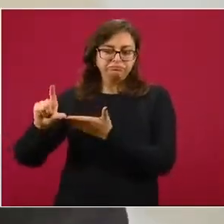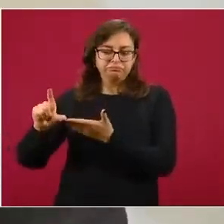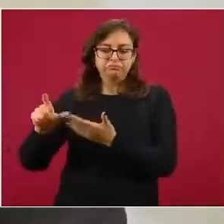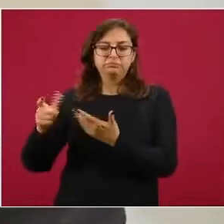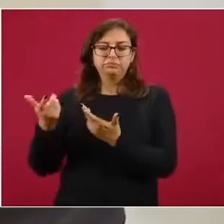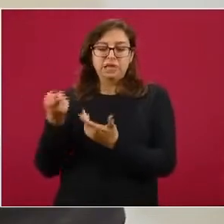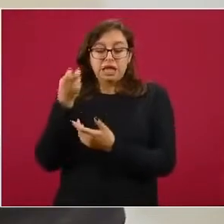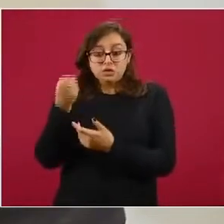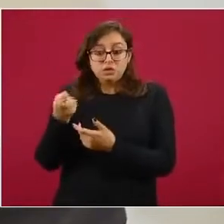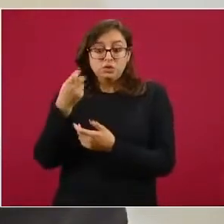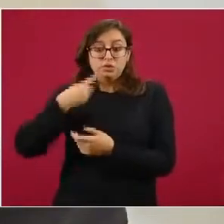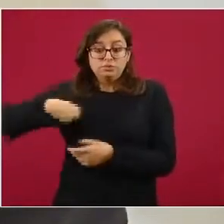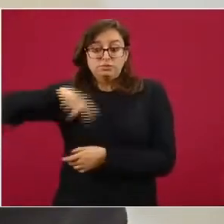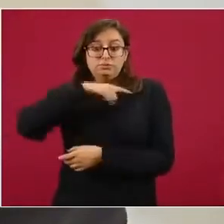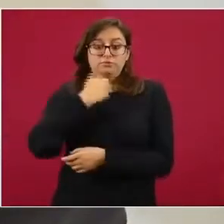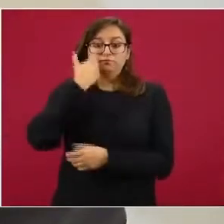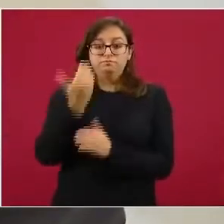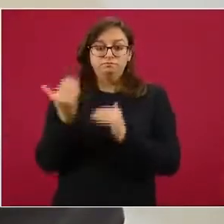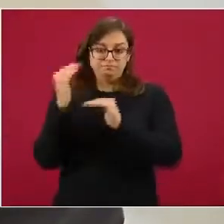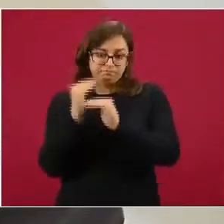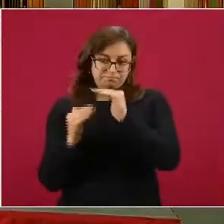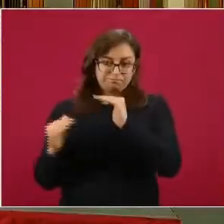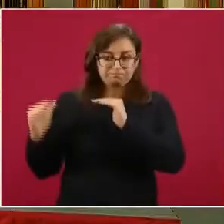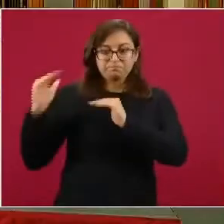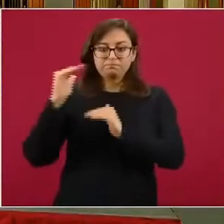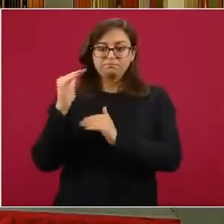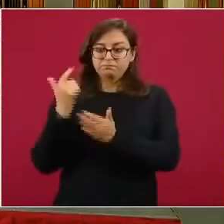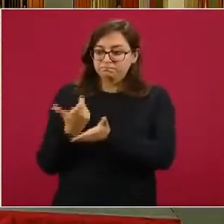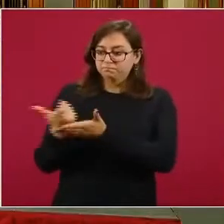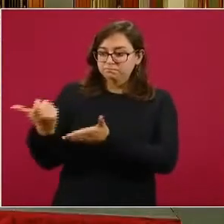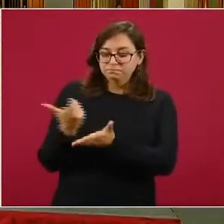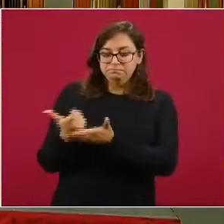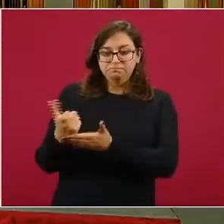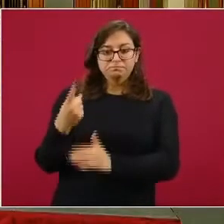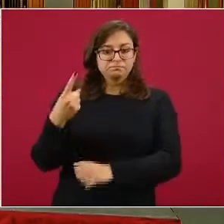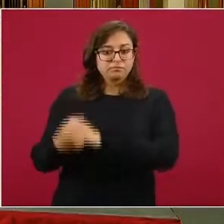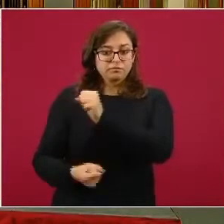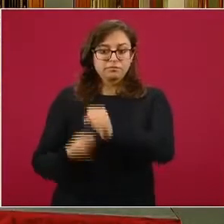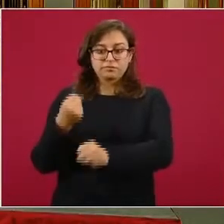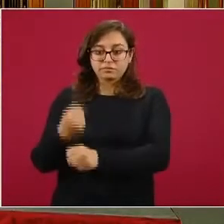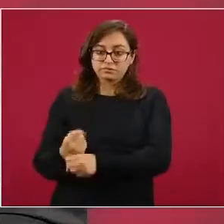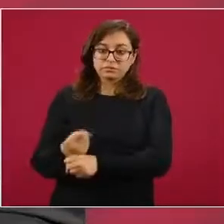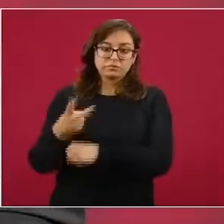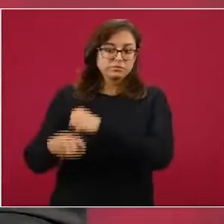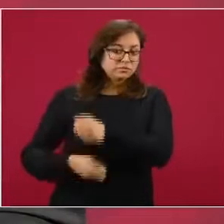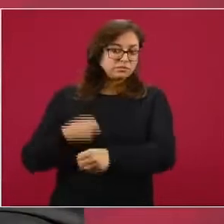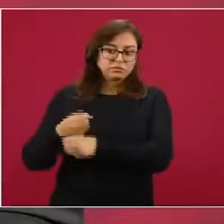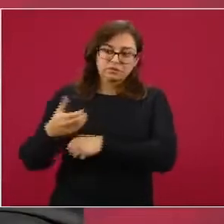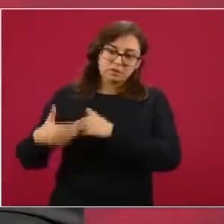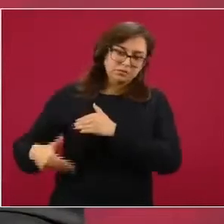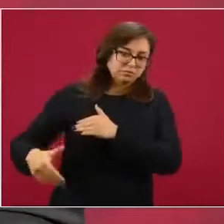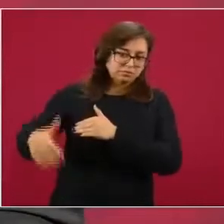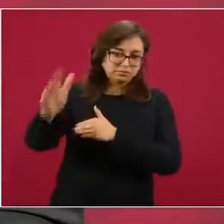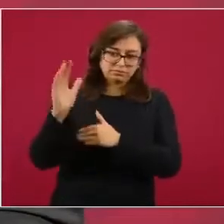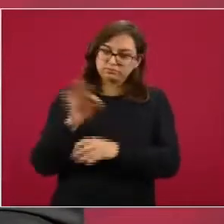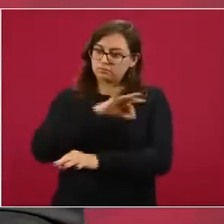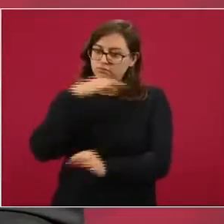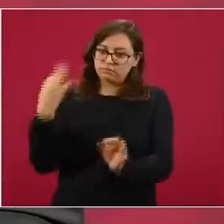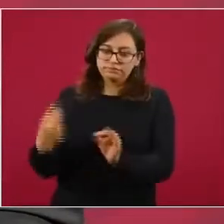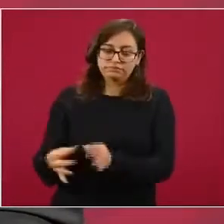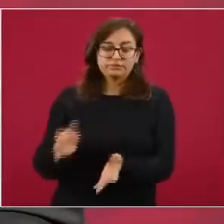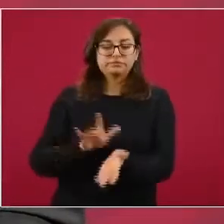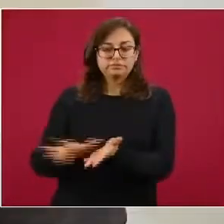subir el estándar de lo que se le paga a los residentes desde el primer año hasta el último año con este estímulo que